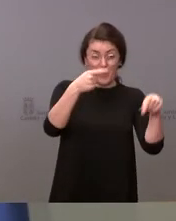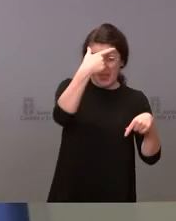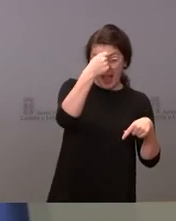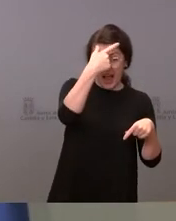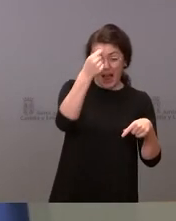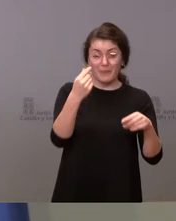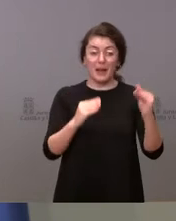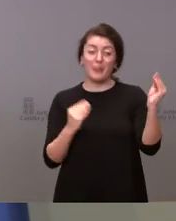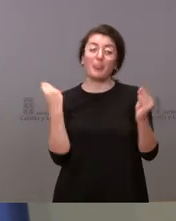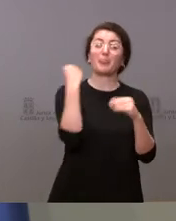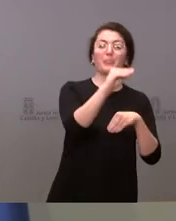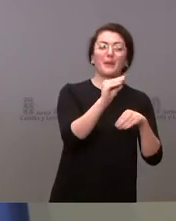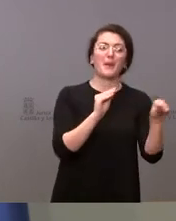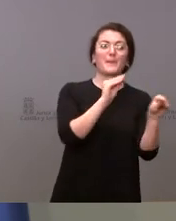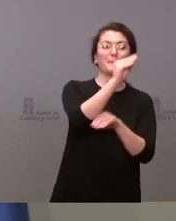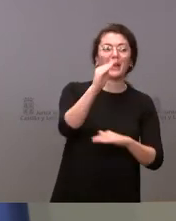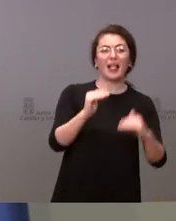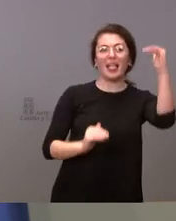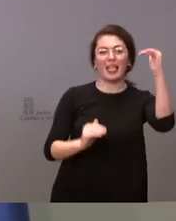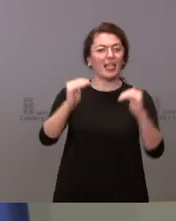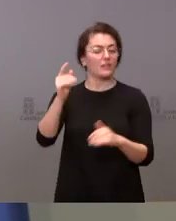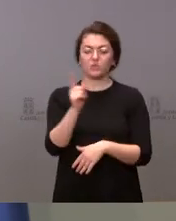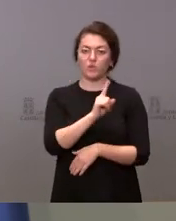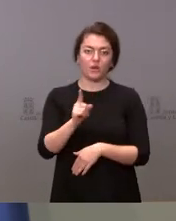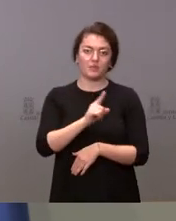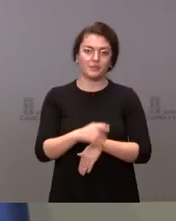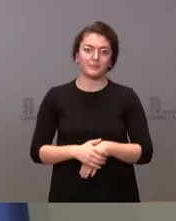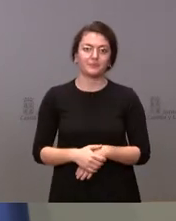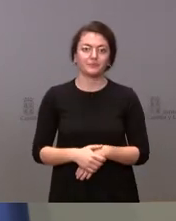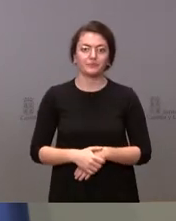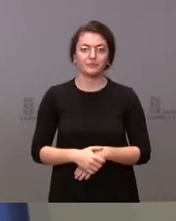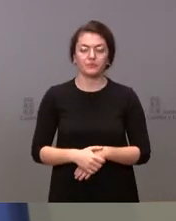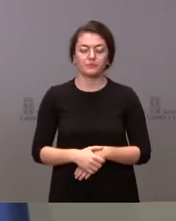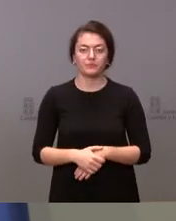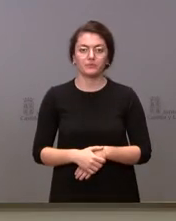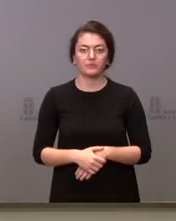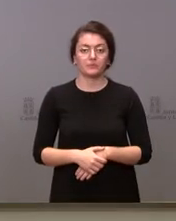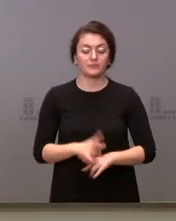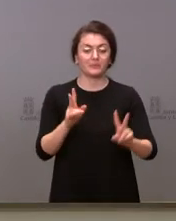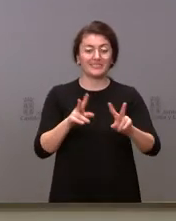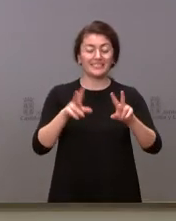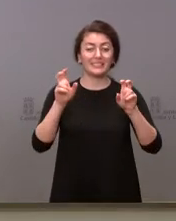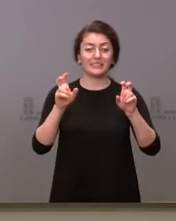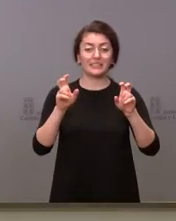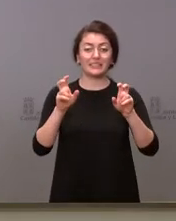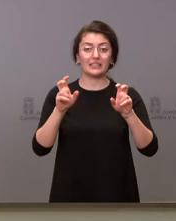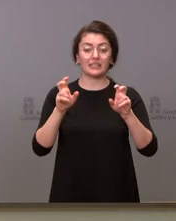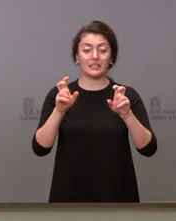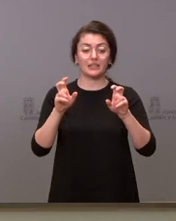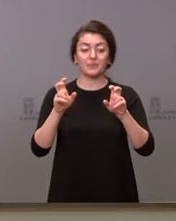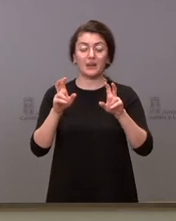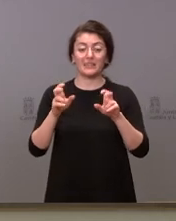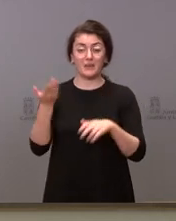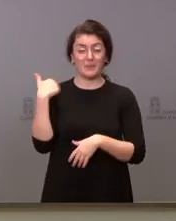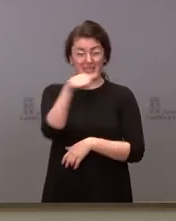más porcentaje ni nadie está pidiendo algo que sea fuera de lo normal. Sí, en el punto del que hablábamos ya la semana